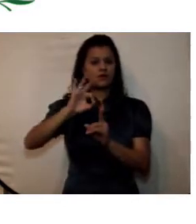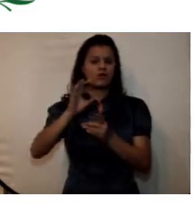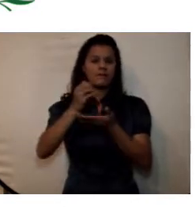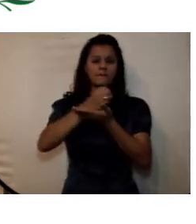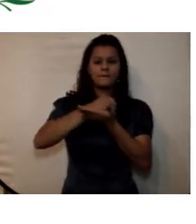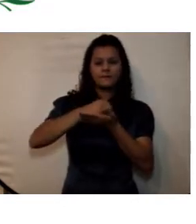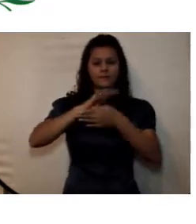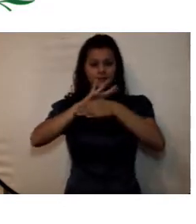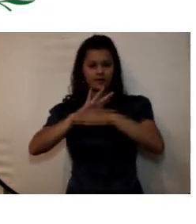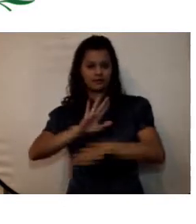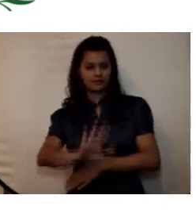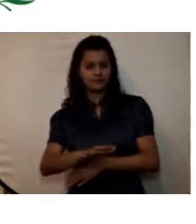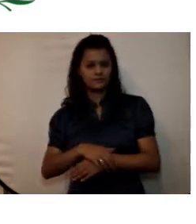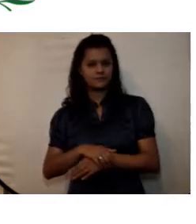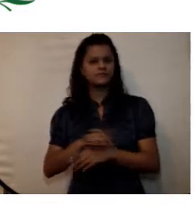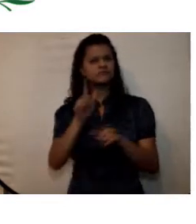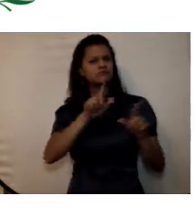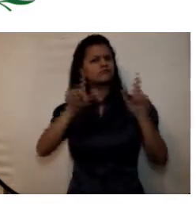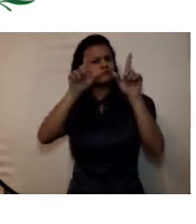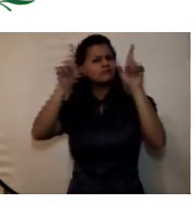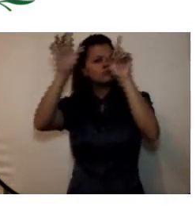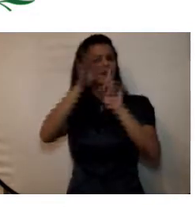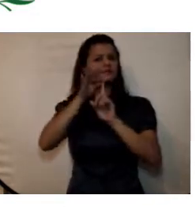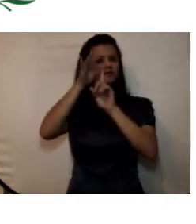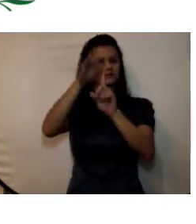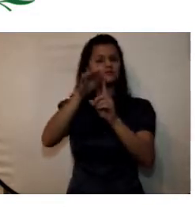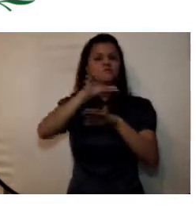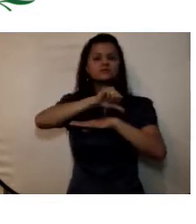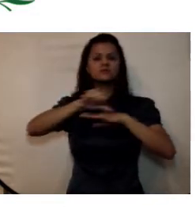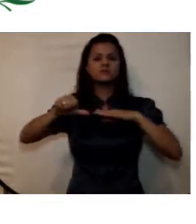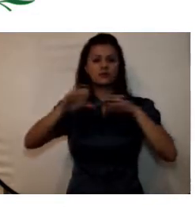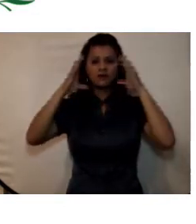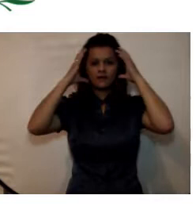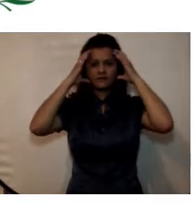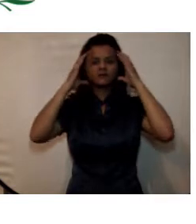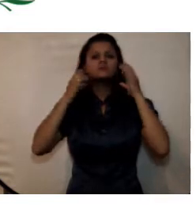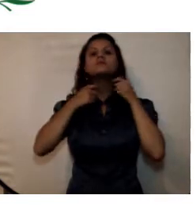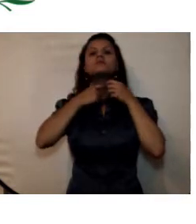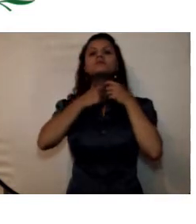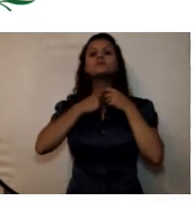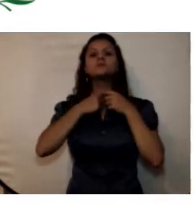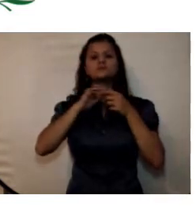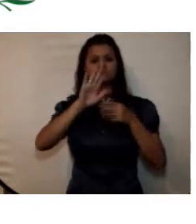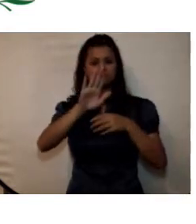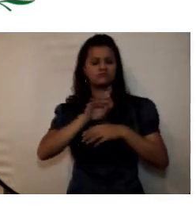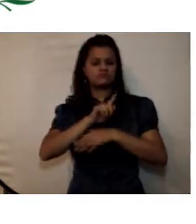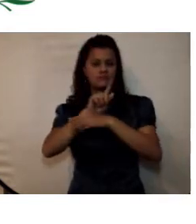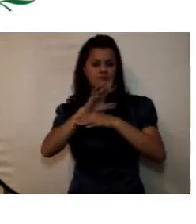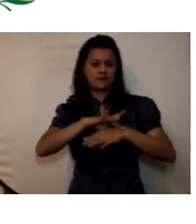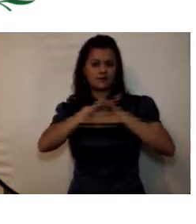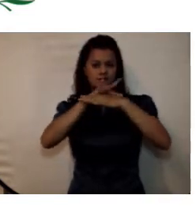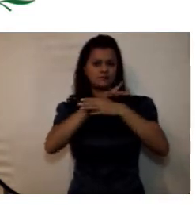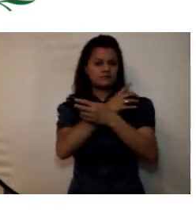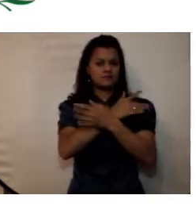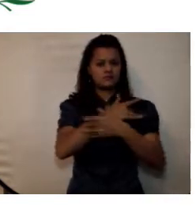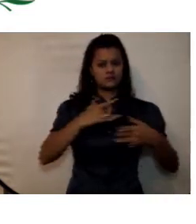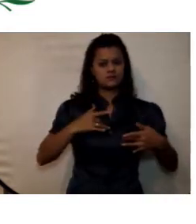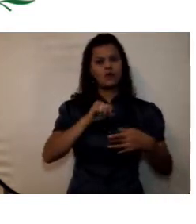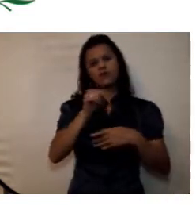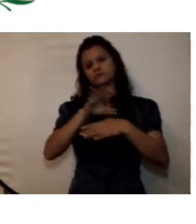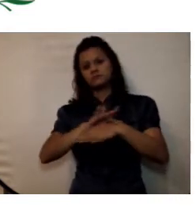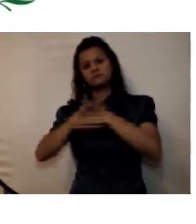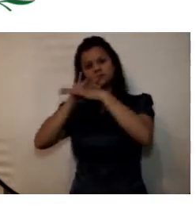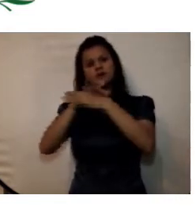posgrado la especialización en cirugía de cabeza y cuello de la facultad de medicina y ciencias de la salud y el doctorado en ciencias